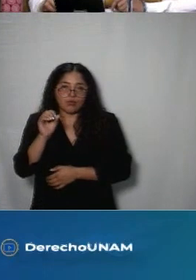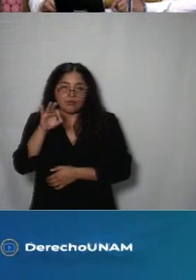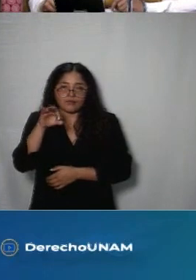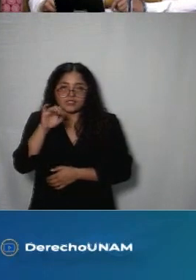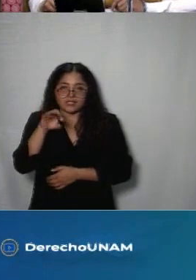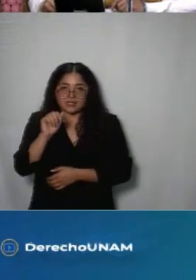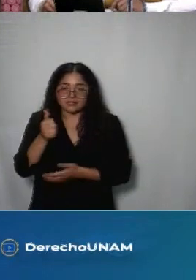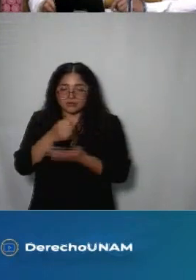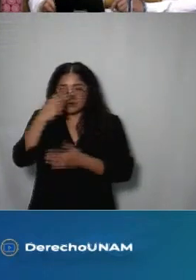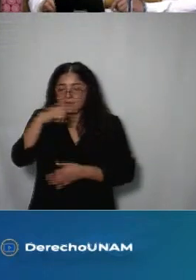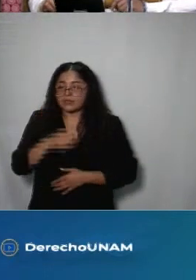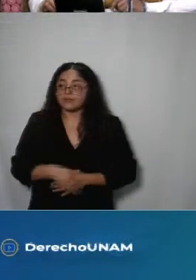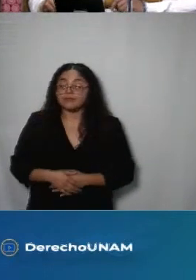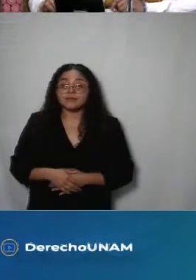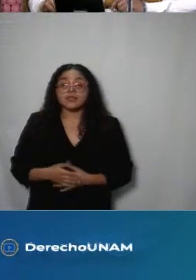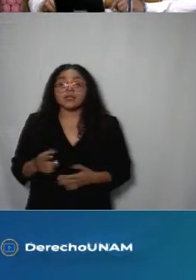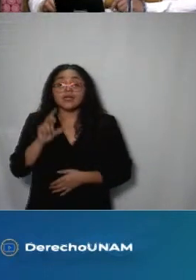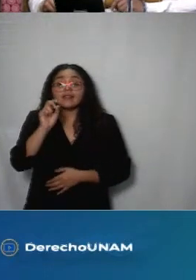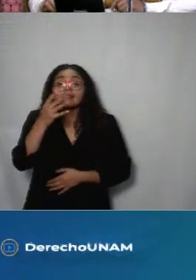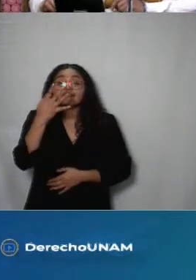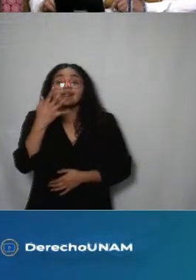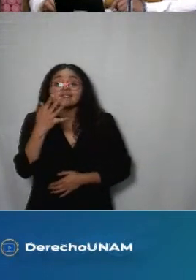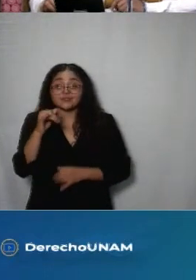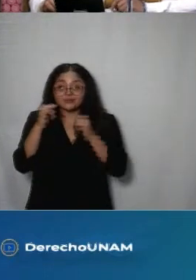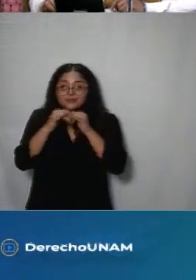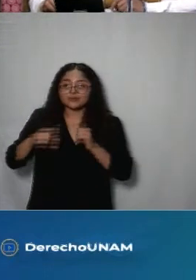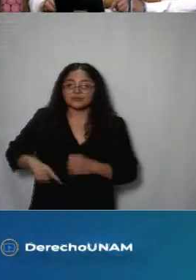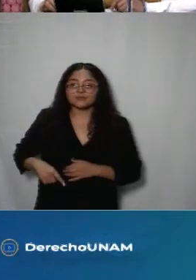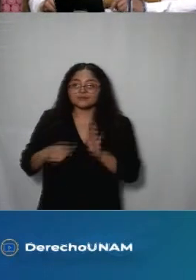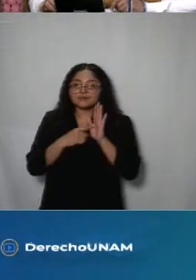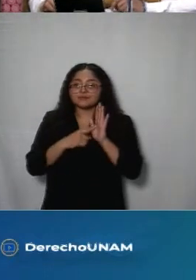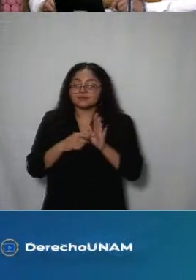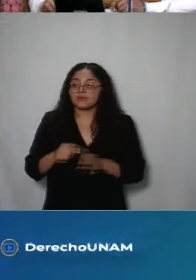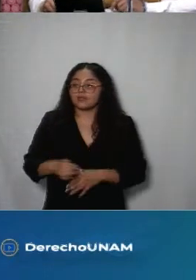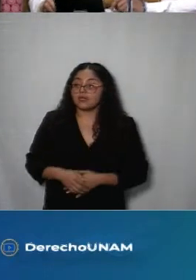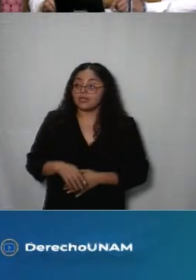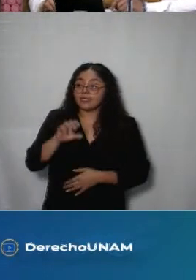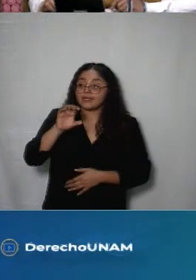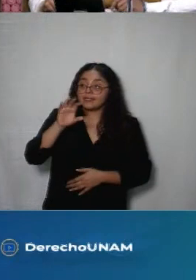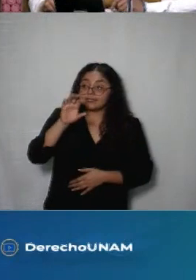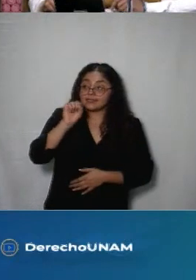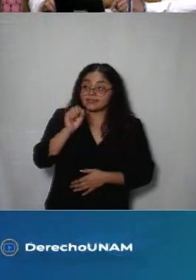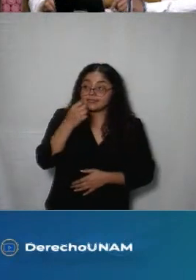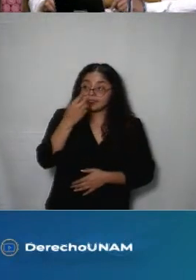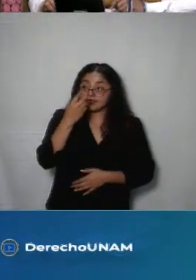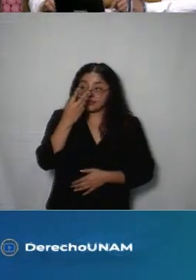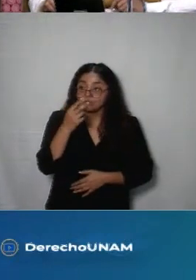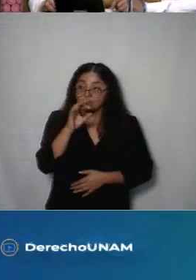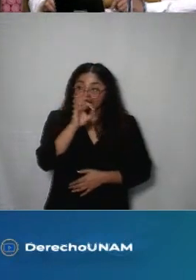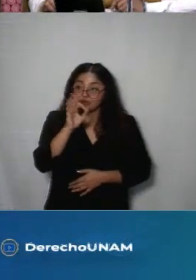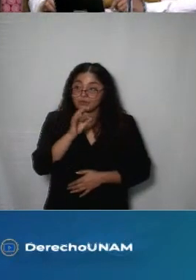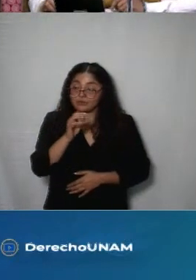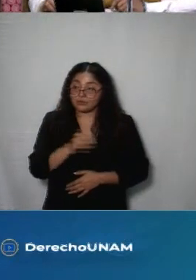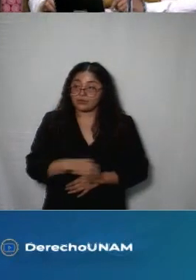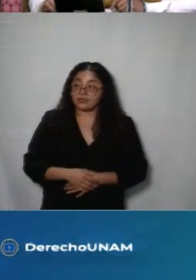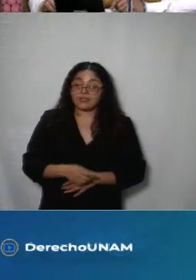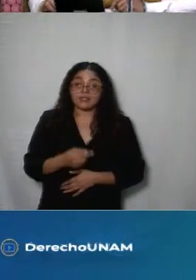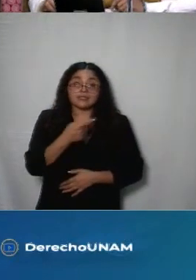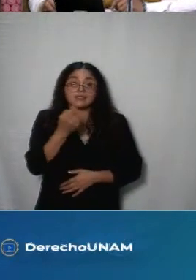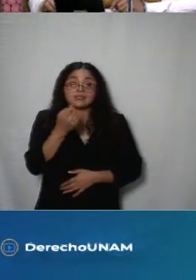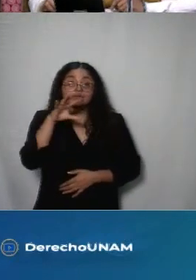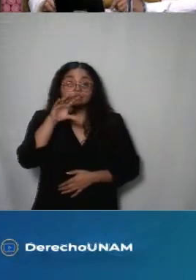que corresponden a 35 sujetos obligados el 62% 190